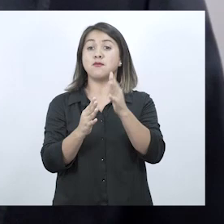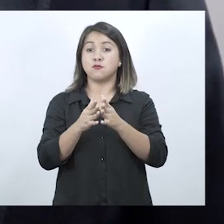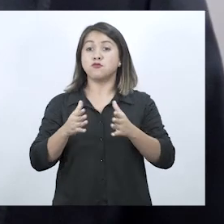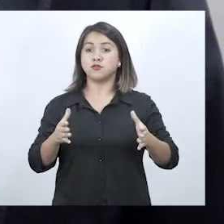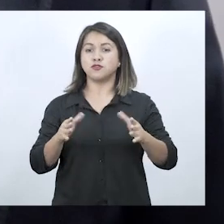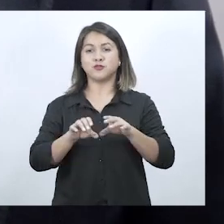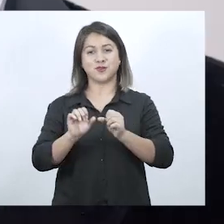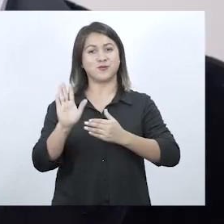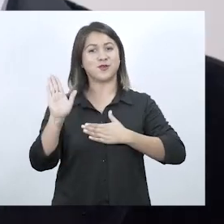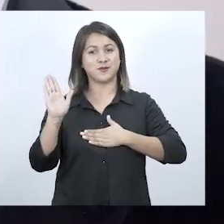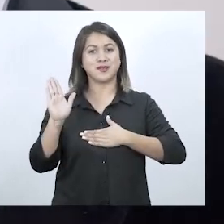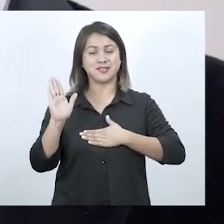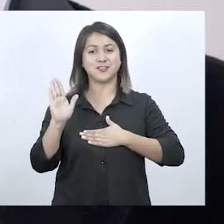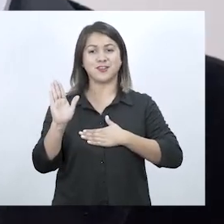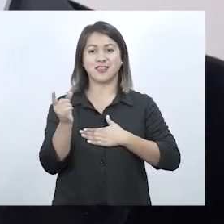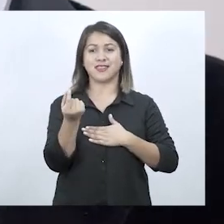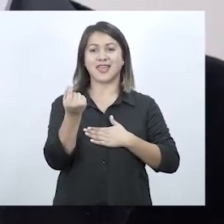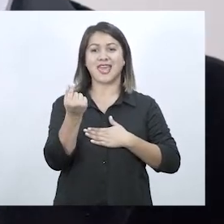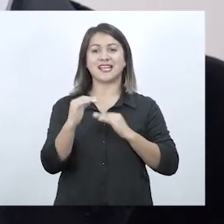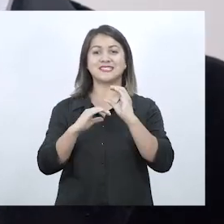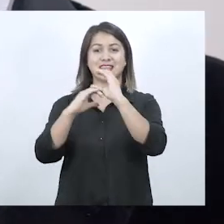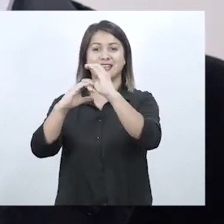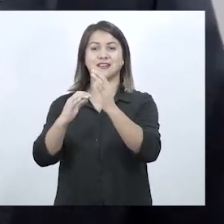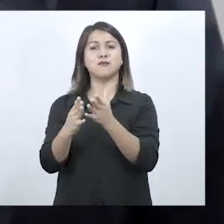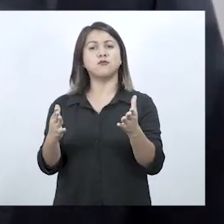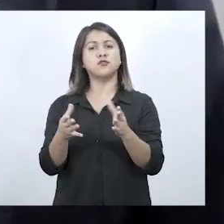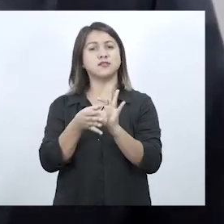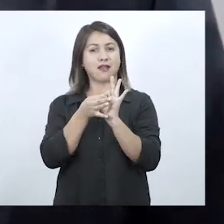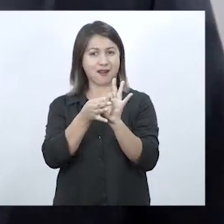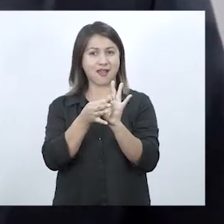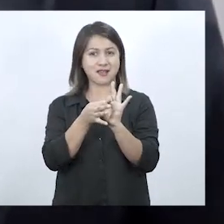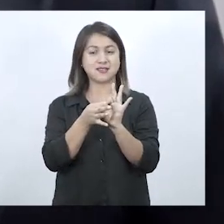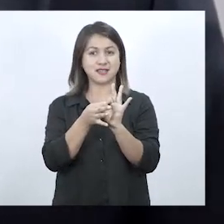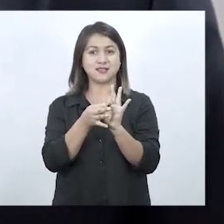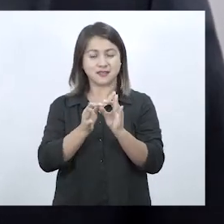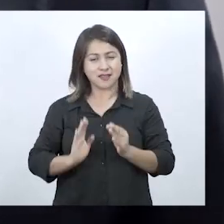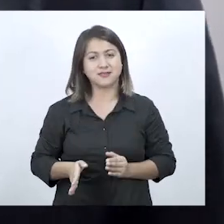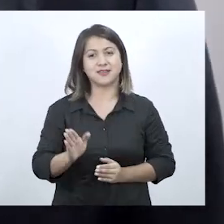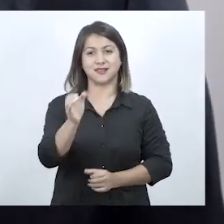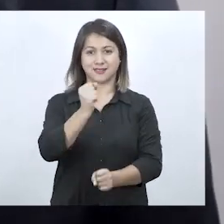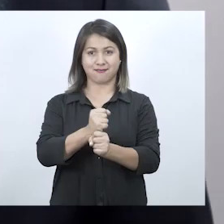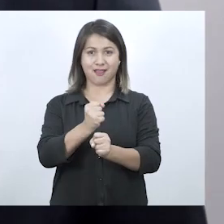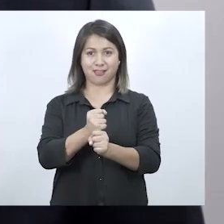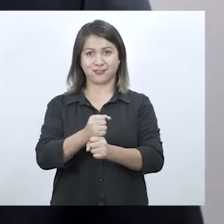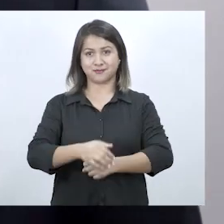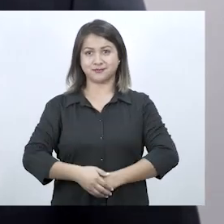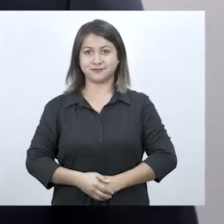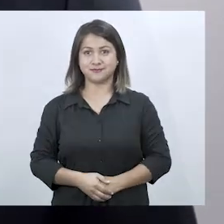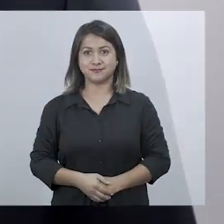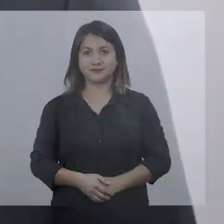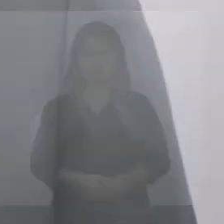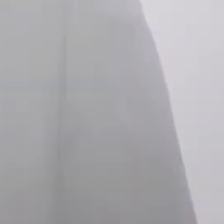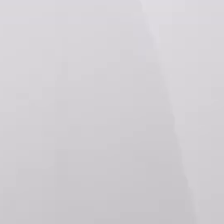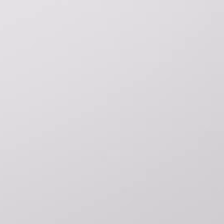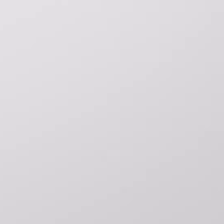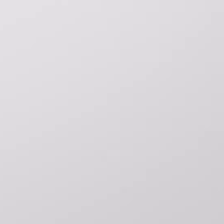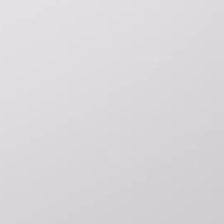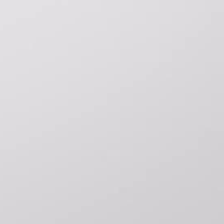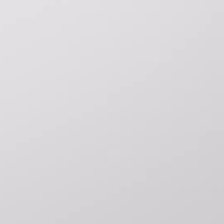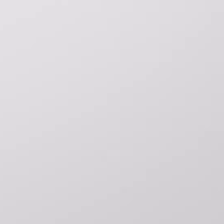ampliamente los compromisos de excedente. Muchas gracias y a seguir trabajando. Gracias.